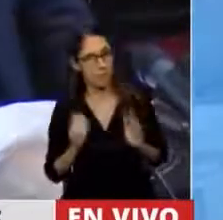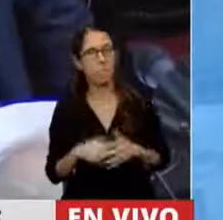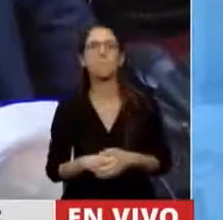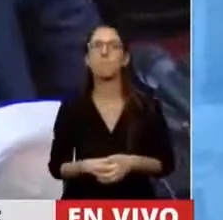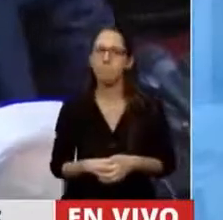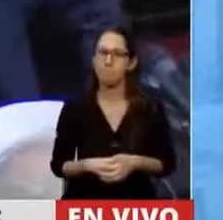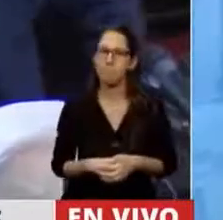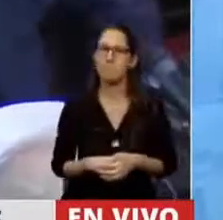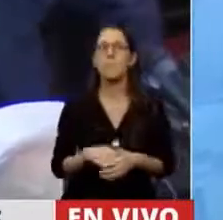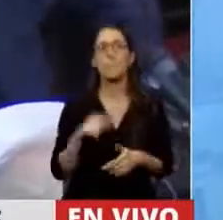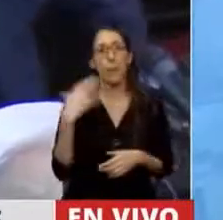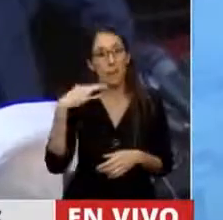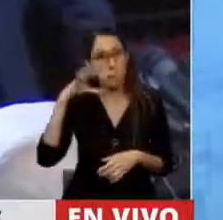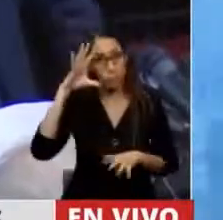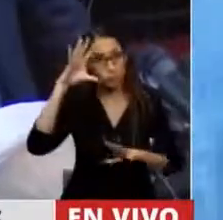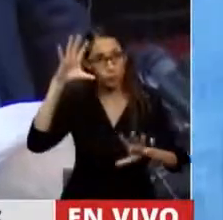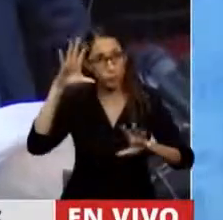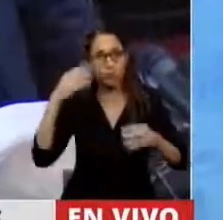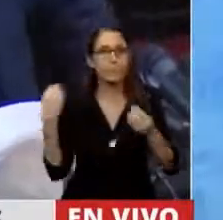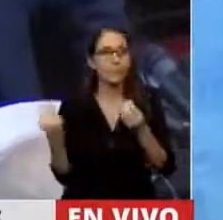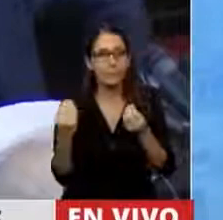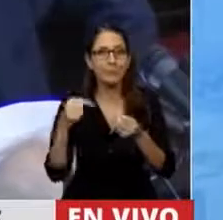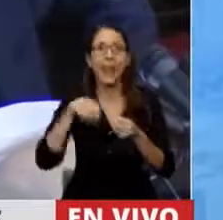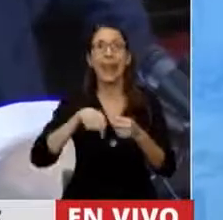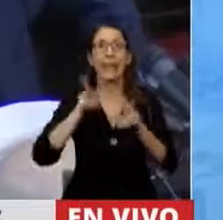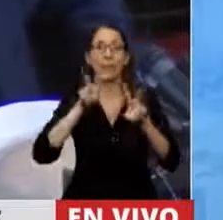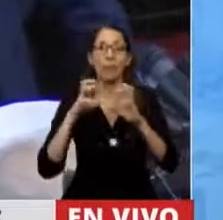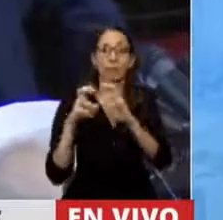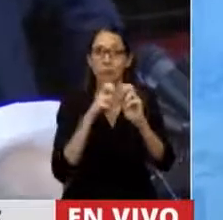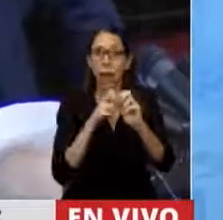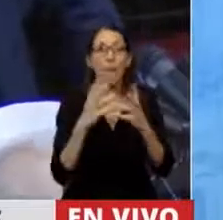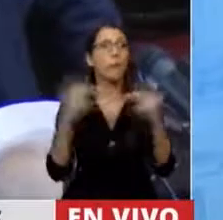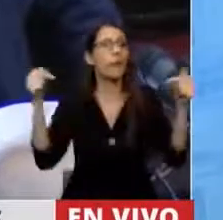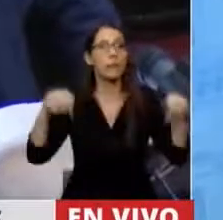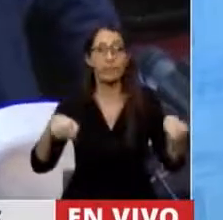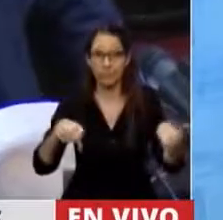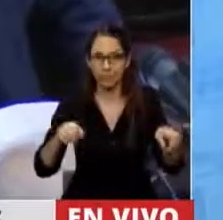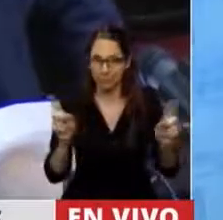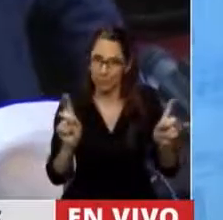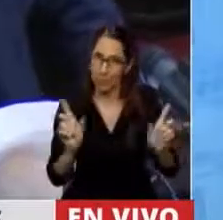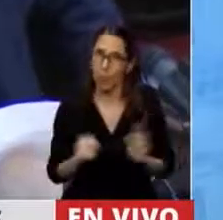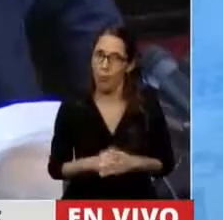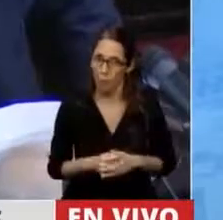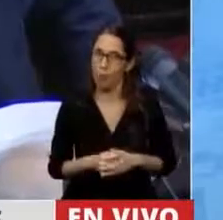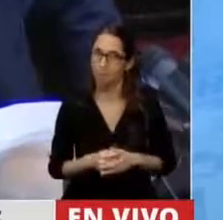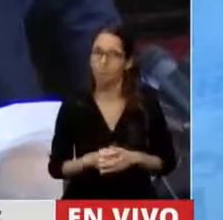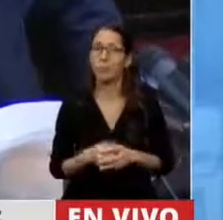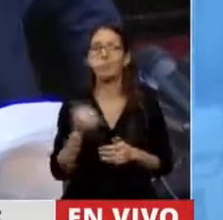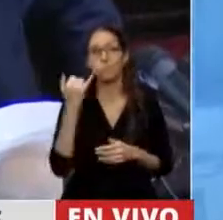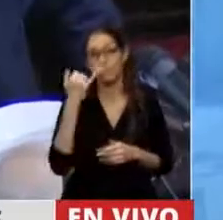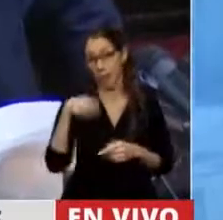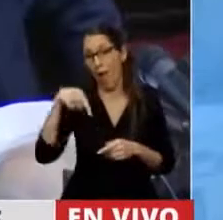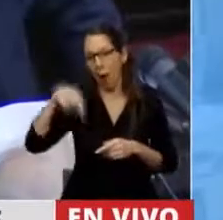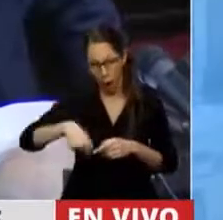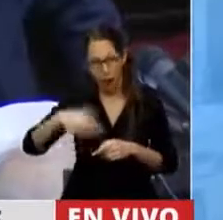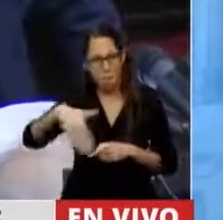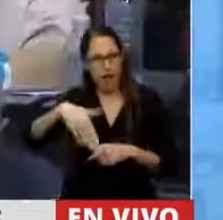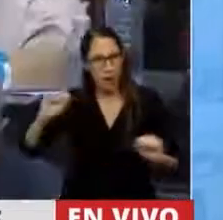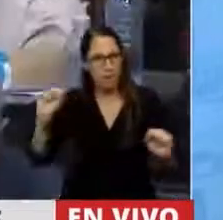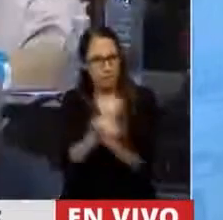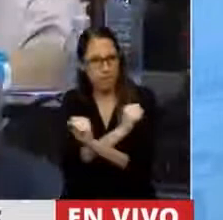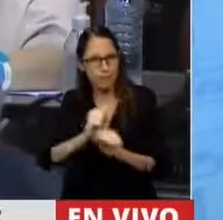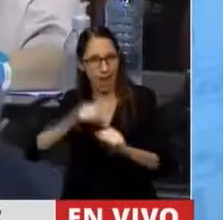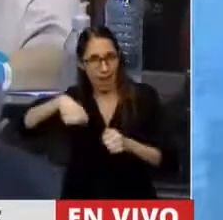No podemos perder de vista que esto no termina hoy. Después de la media sanción que vamos a lograr,